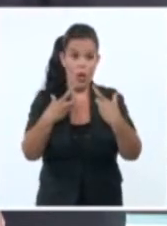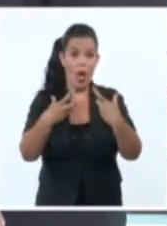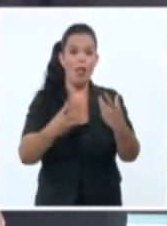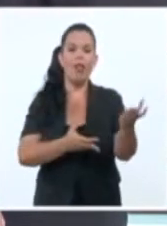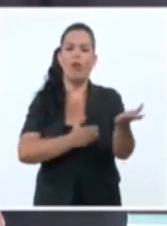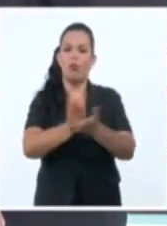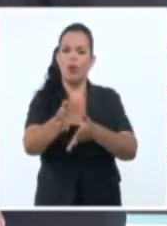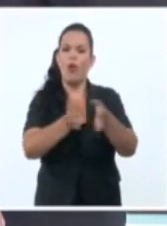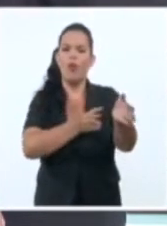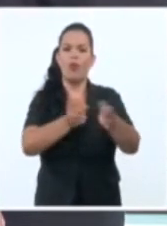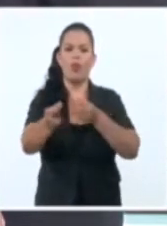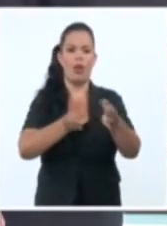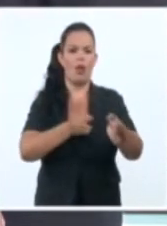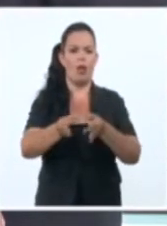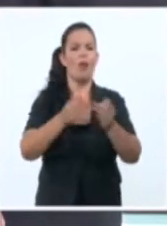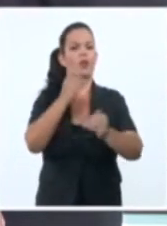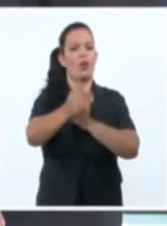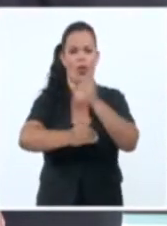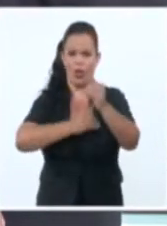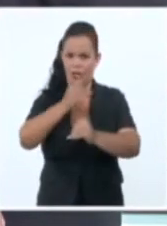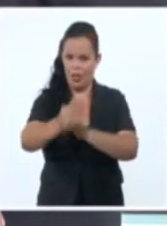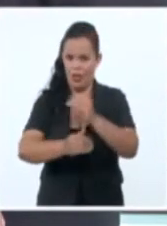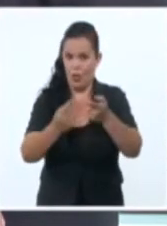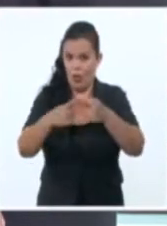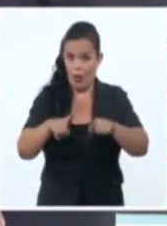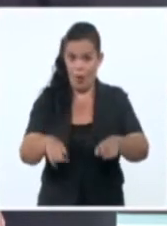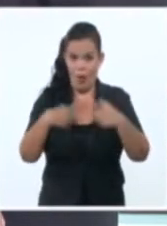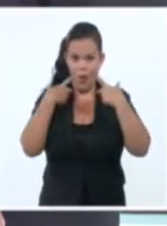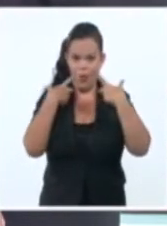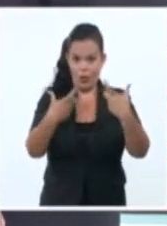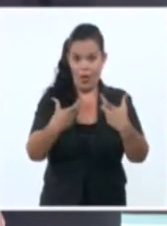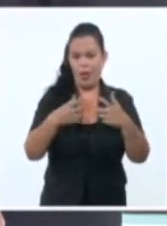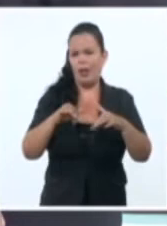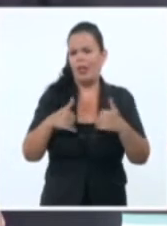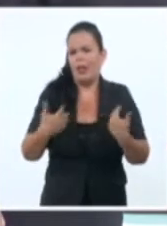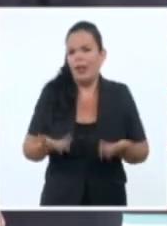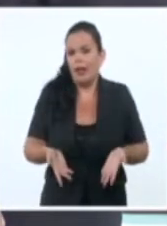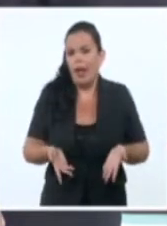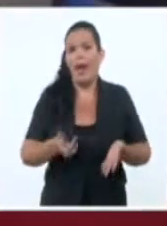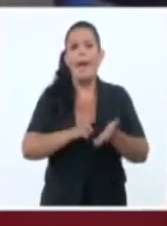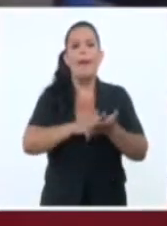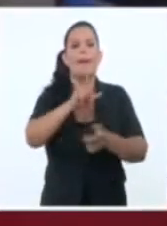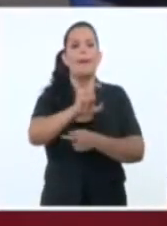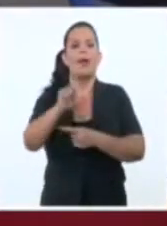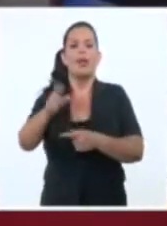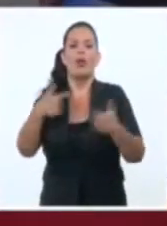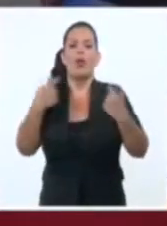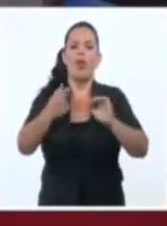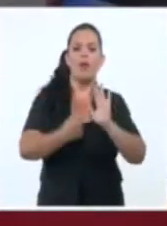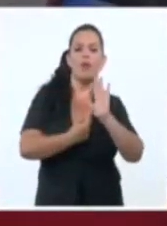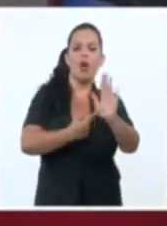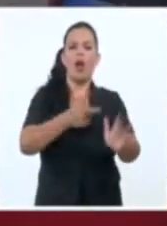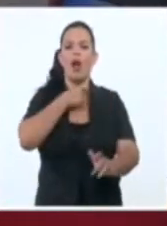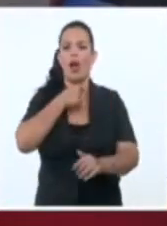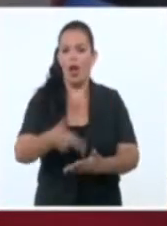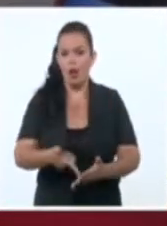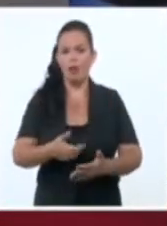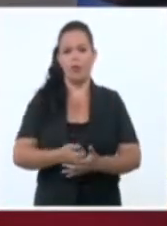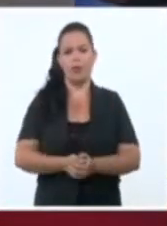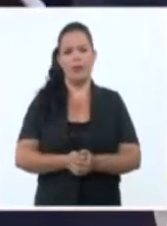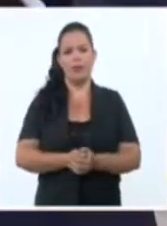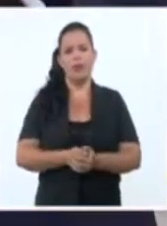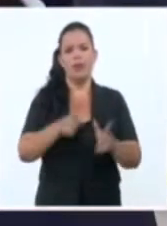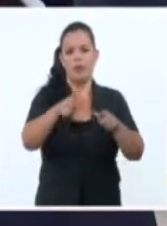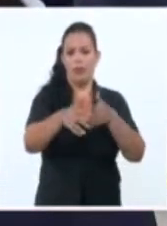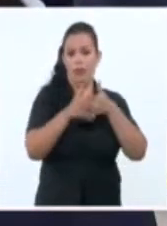funcionamiento de los procesos. Pero como premisa, el partido tiene que predicar con el ejemplo. En la Asamblea, presidida por Ángel